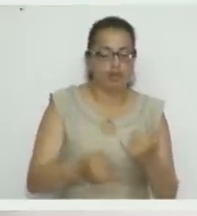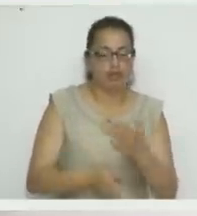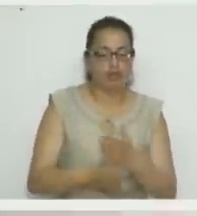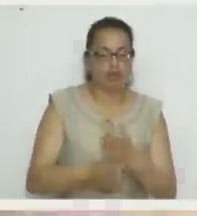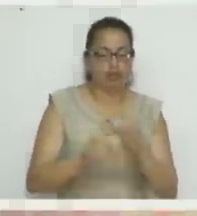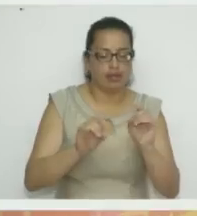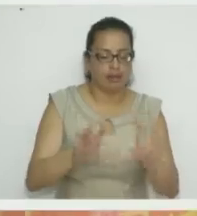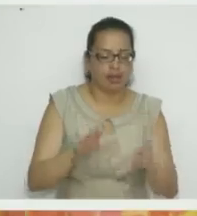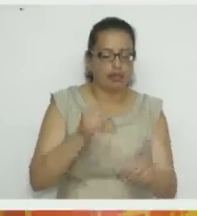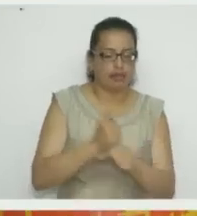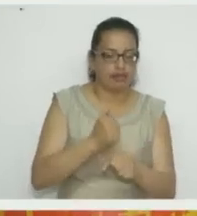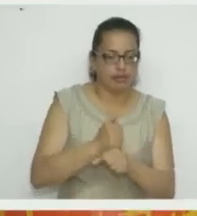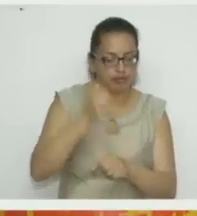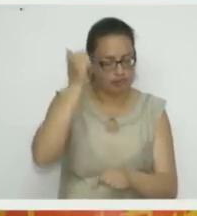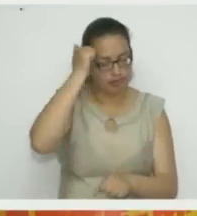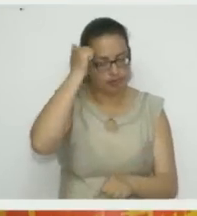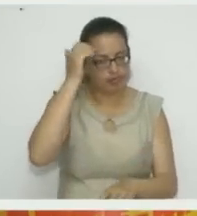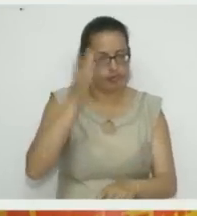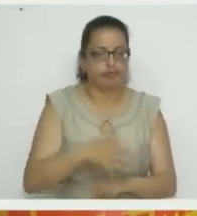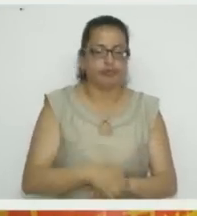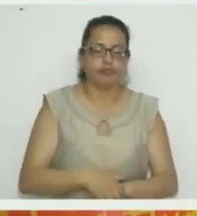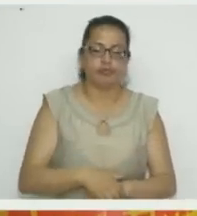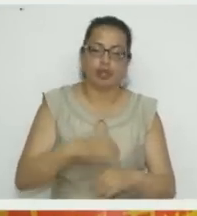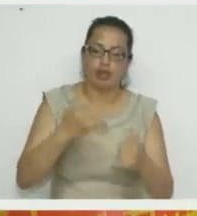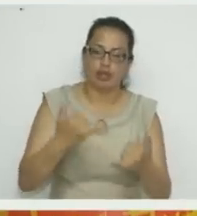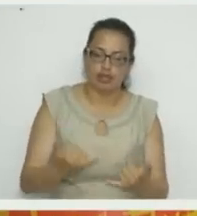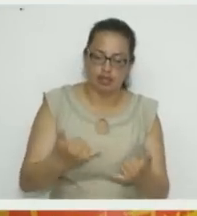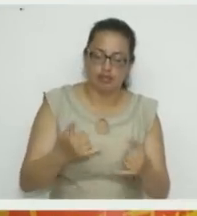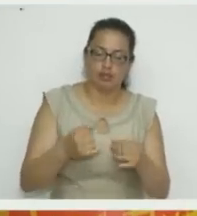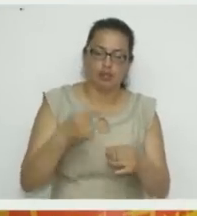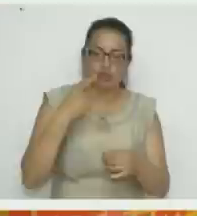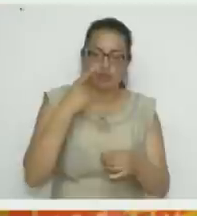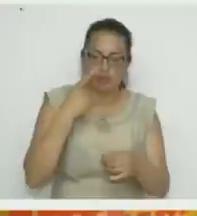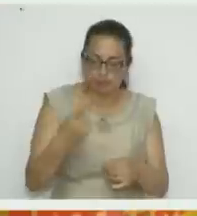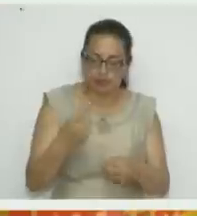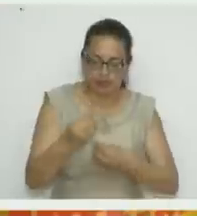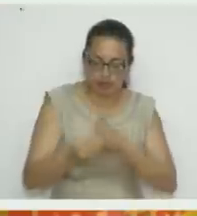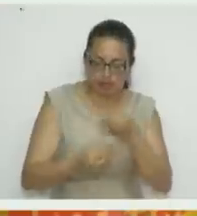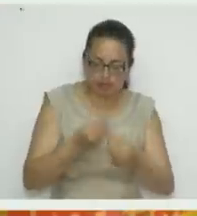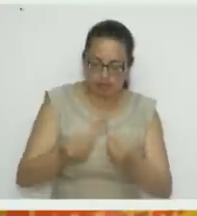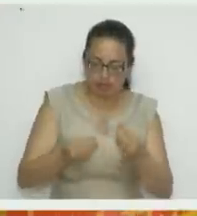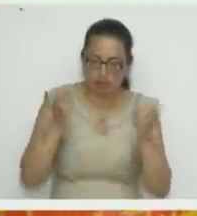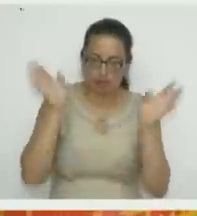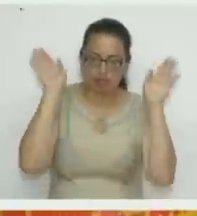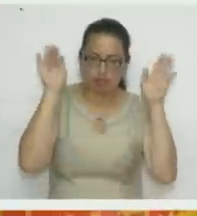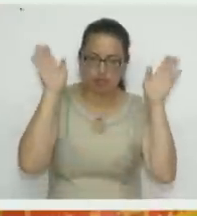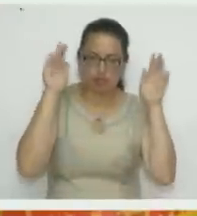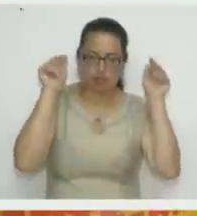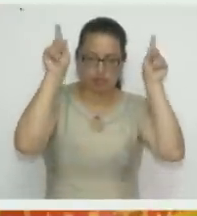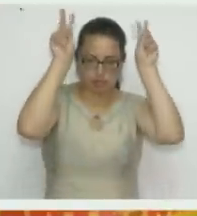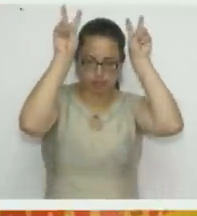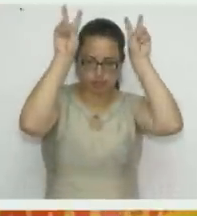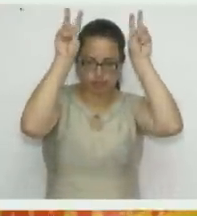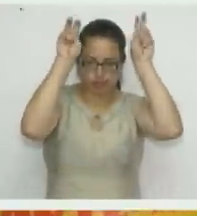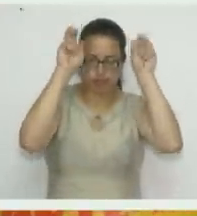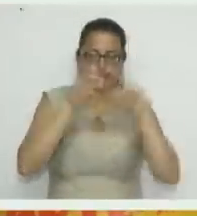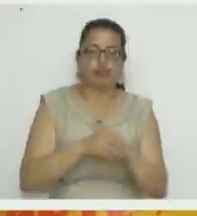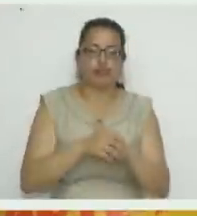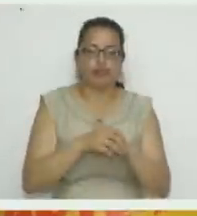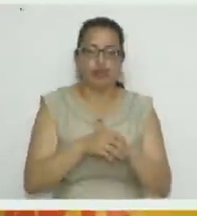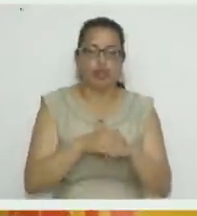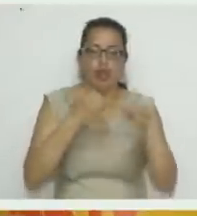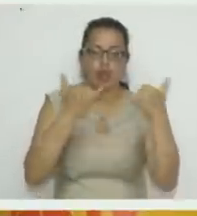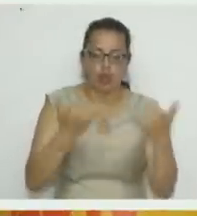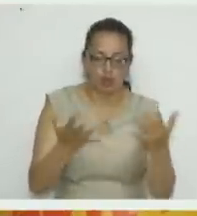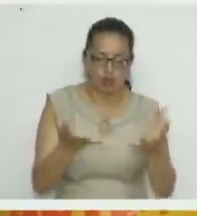Profe, vaya explicándonos. Bueno, acá estoy difuminando las orejas de la conejita. Hoy traté